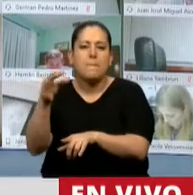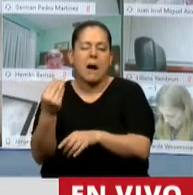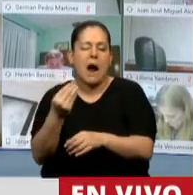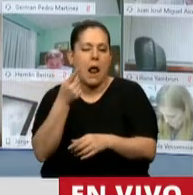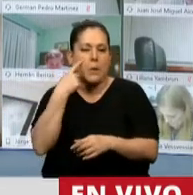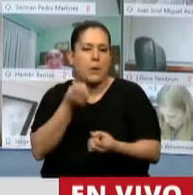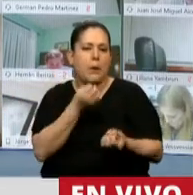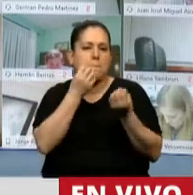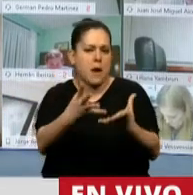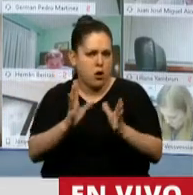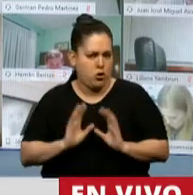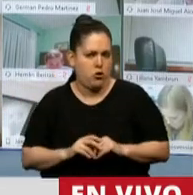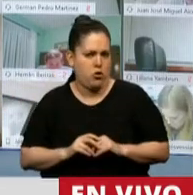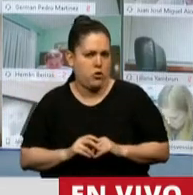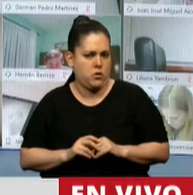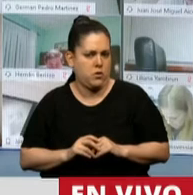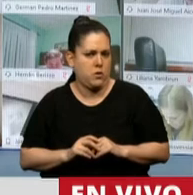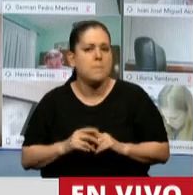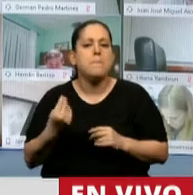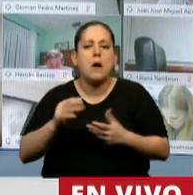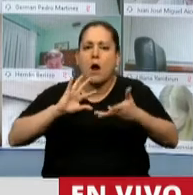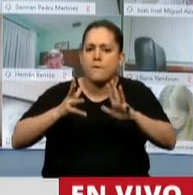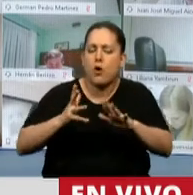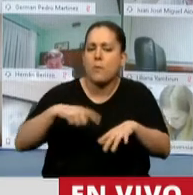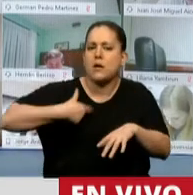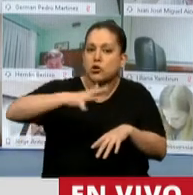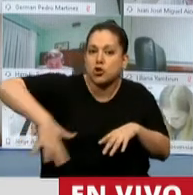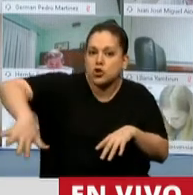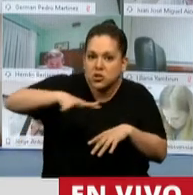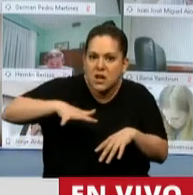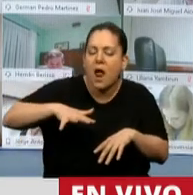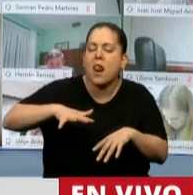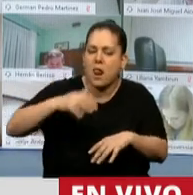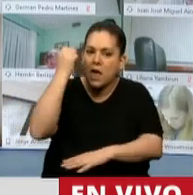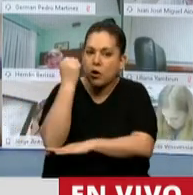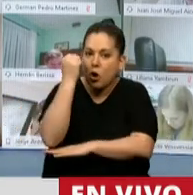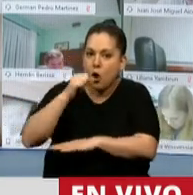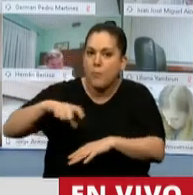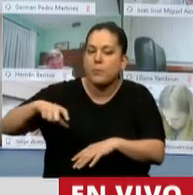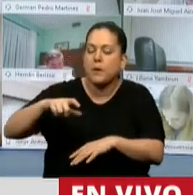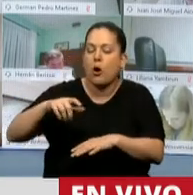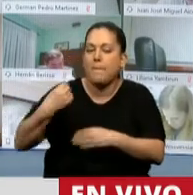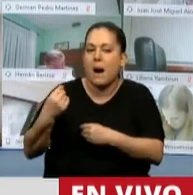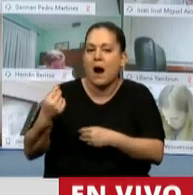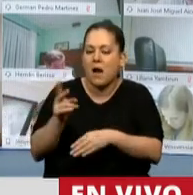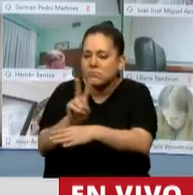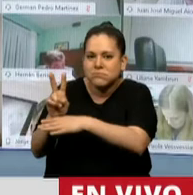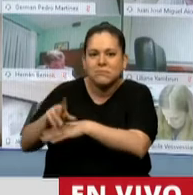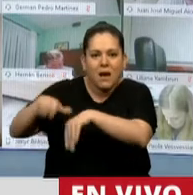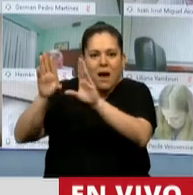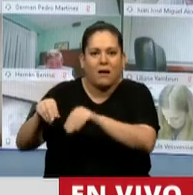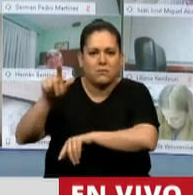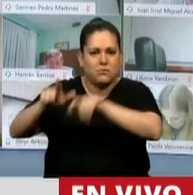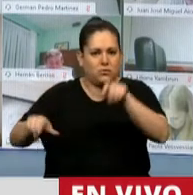mejor, para una forma social, para un modelo social y económico que nos contenga a todos y